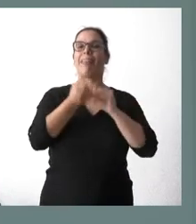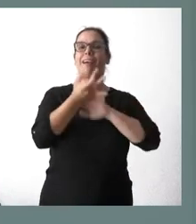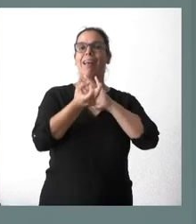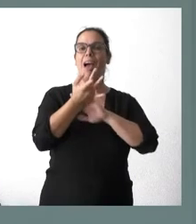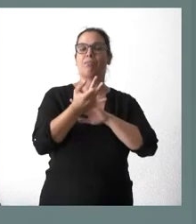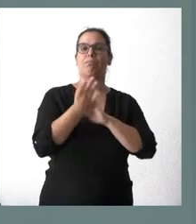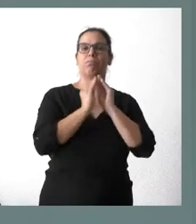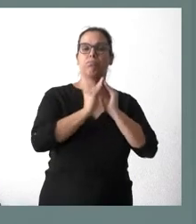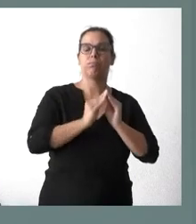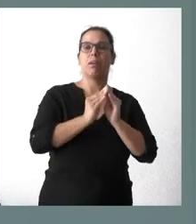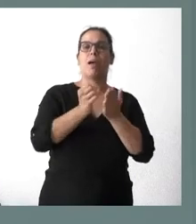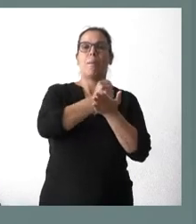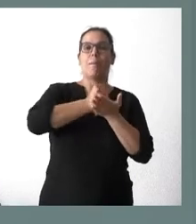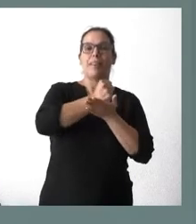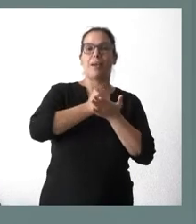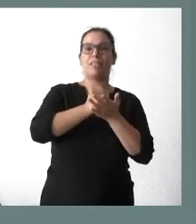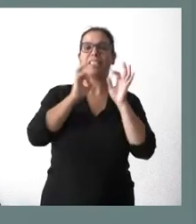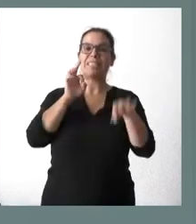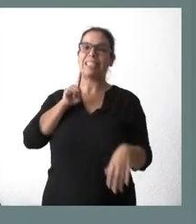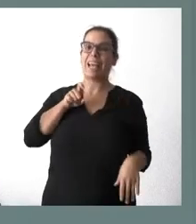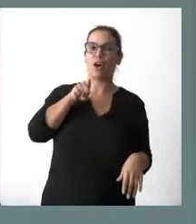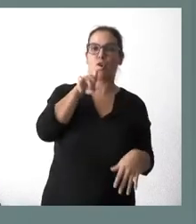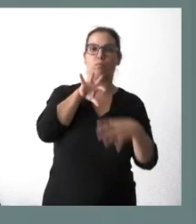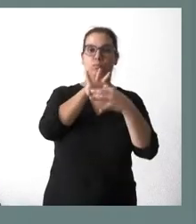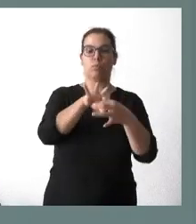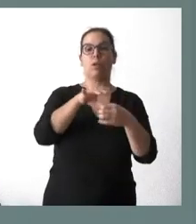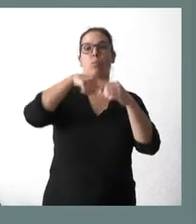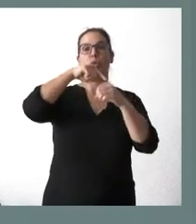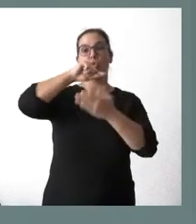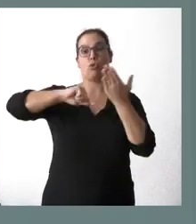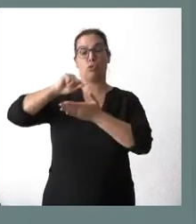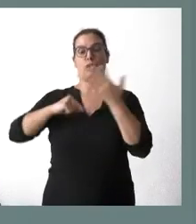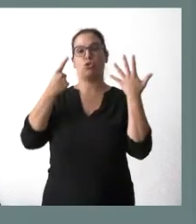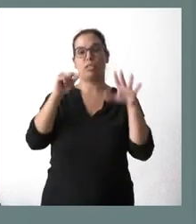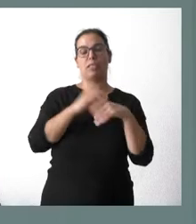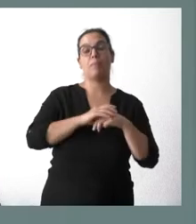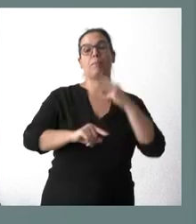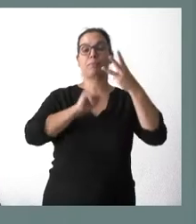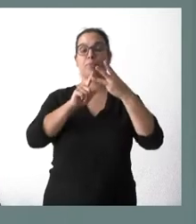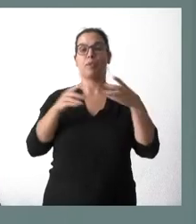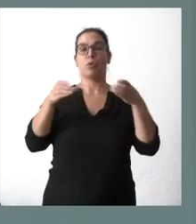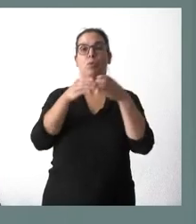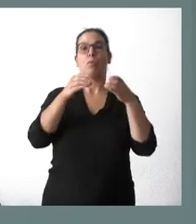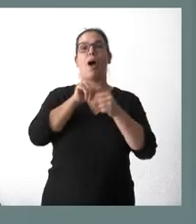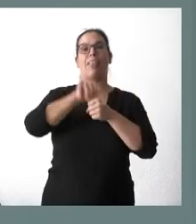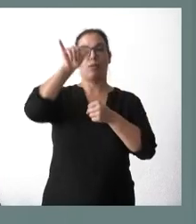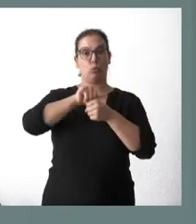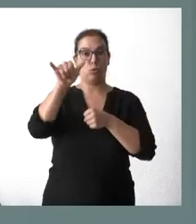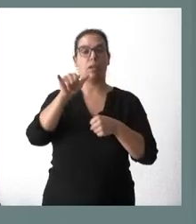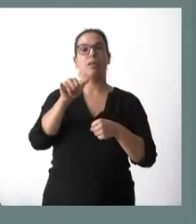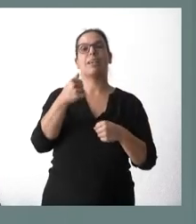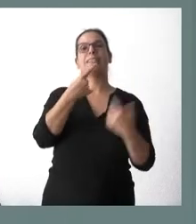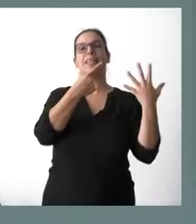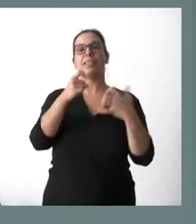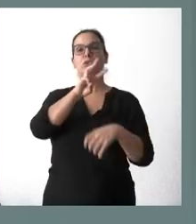ontológicos estériles, con sesenta puestos de trabajo. Una tercera ayuda es para el Grupo Aciturri, seiscientos treinta